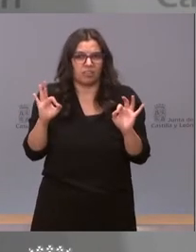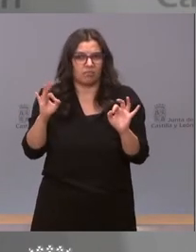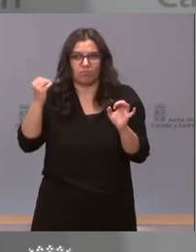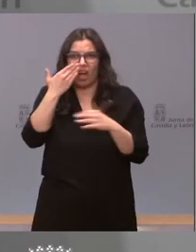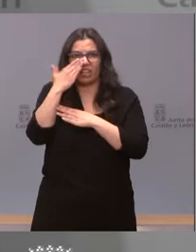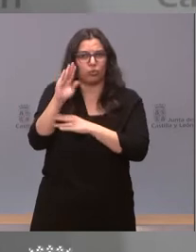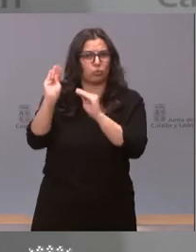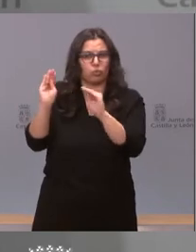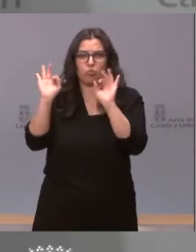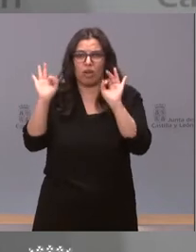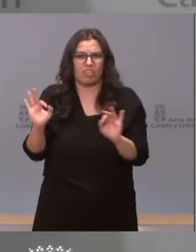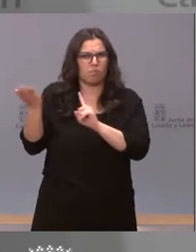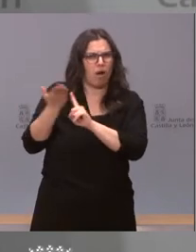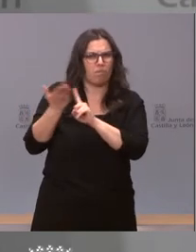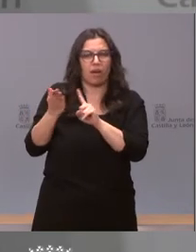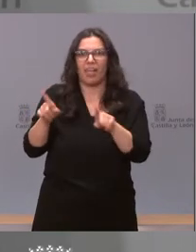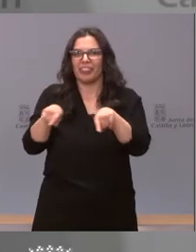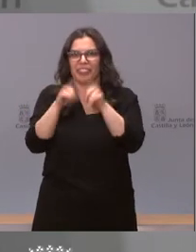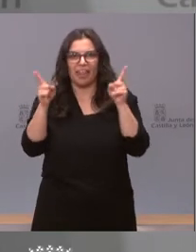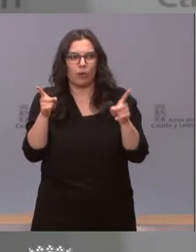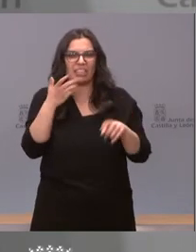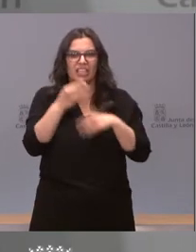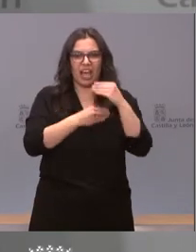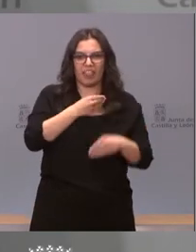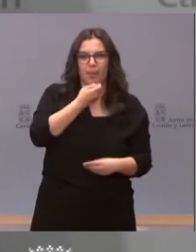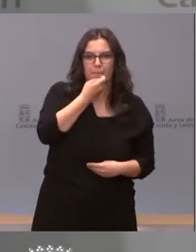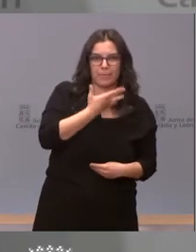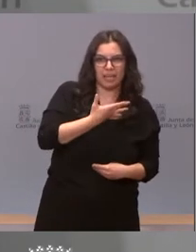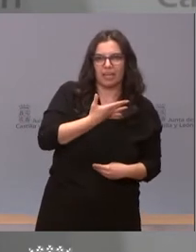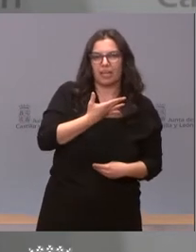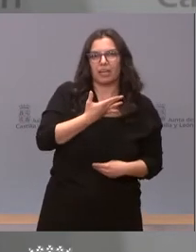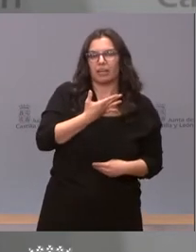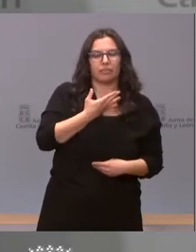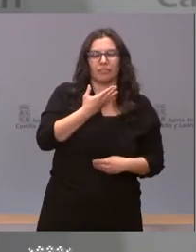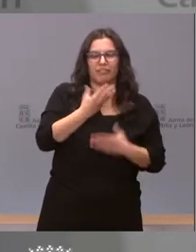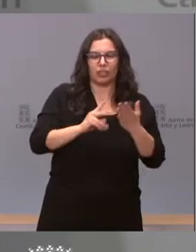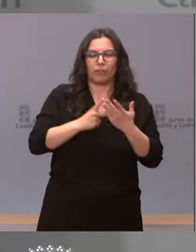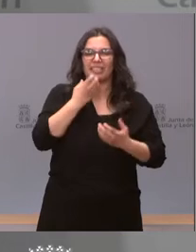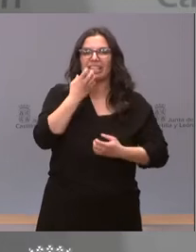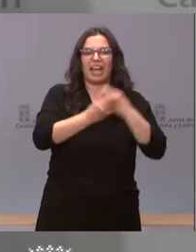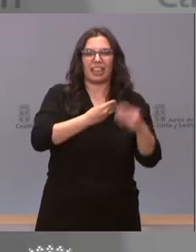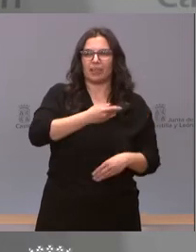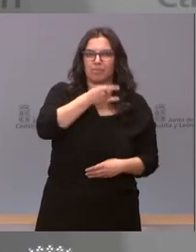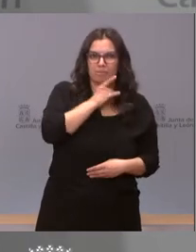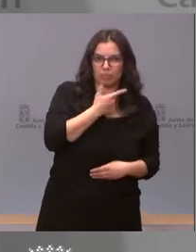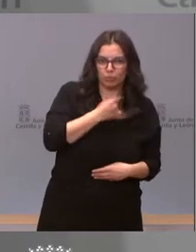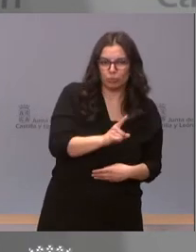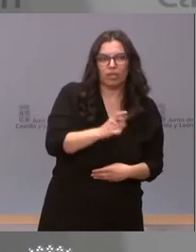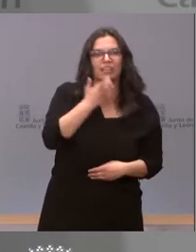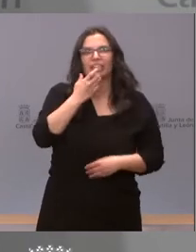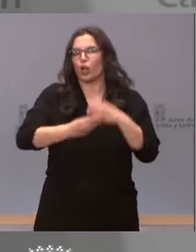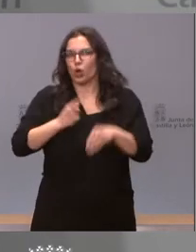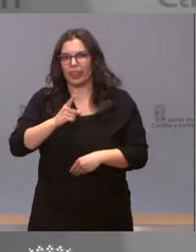destrucción constante. Da igual si homologas está mal, si no homologas pues también está mal. Pero no No nos va a alterar. Quiere decir que nosotros somos